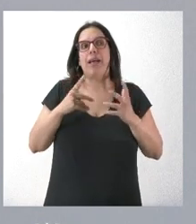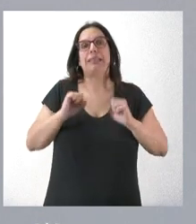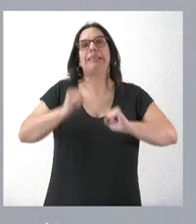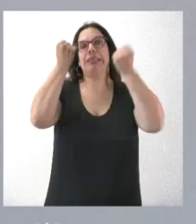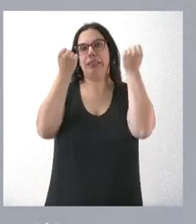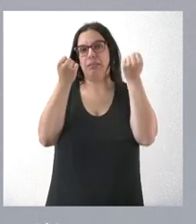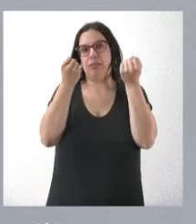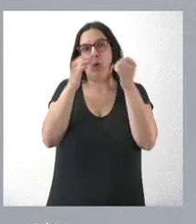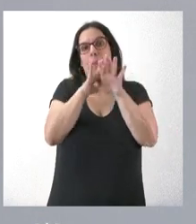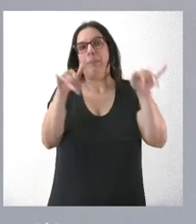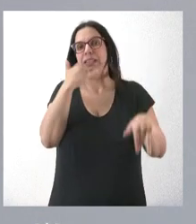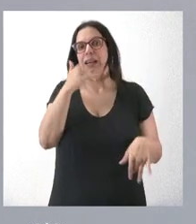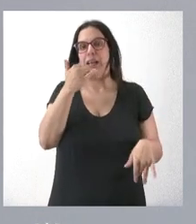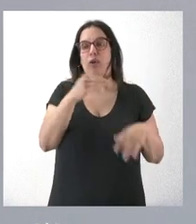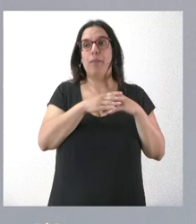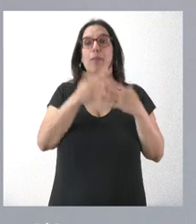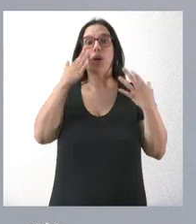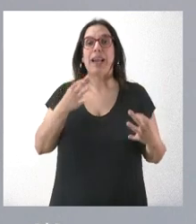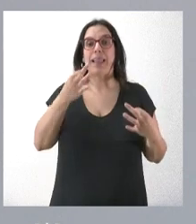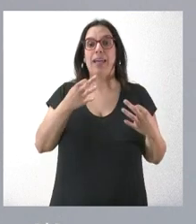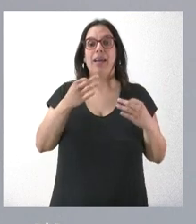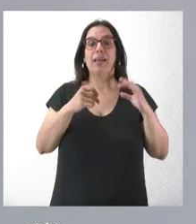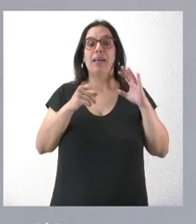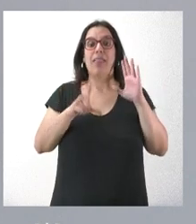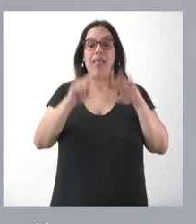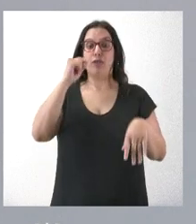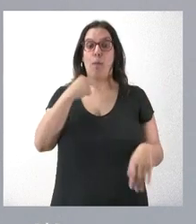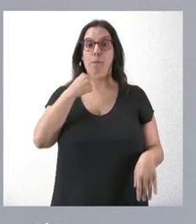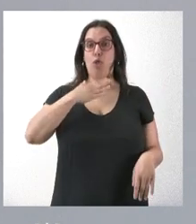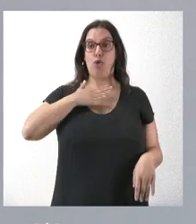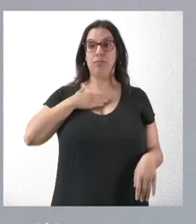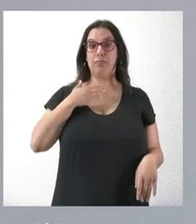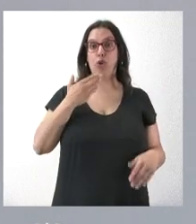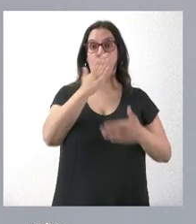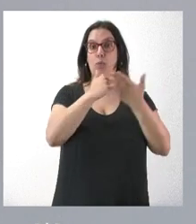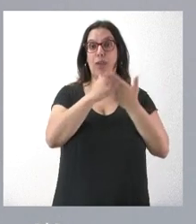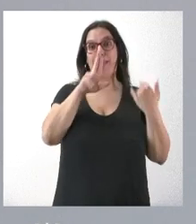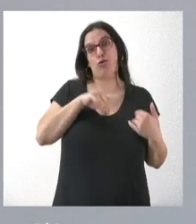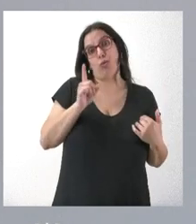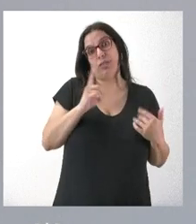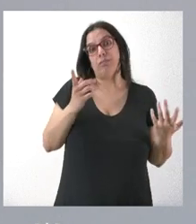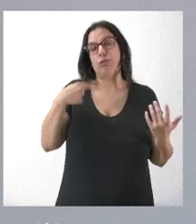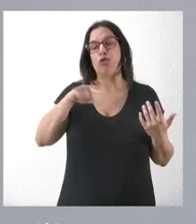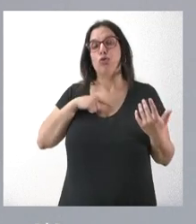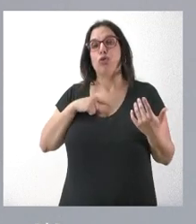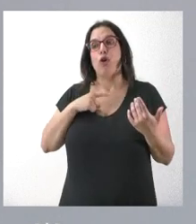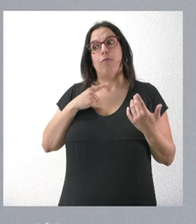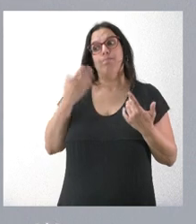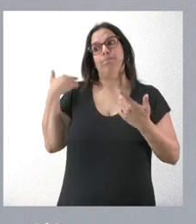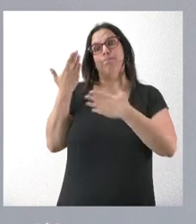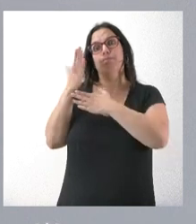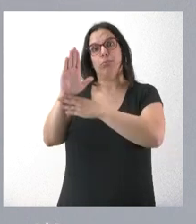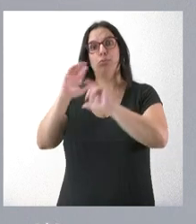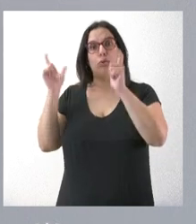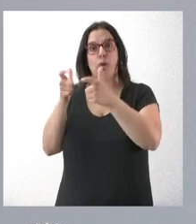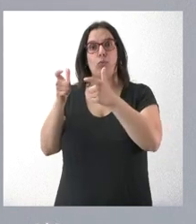No es una medida cuya decisión corresponda a tomar a las comunidades autónomas, pero fue una de las que se puso encima de la mesa ayer